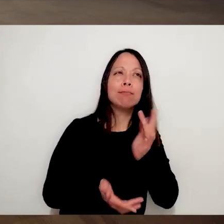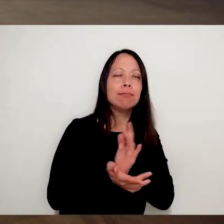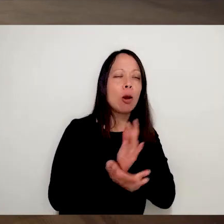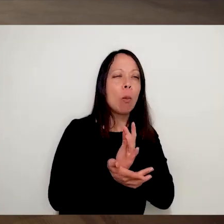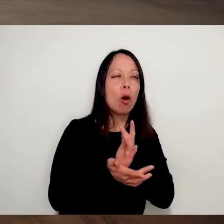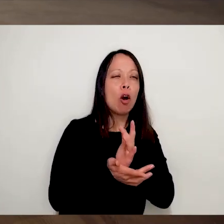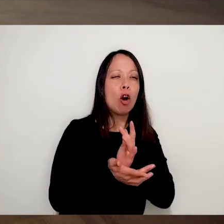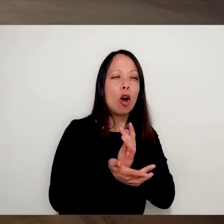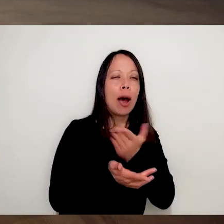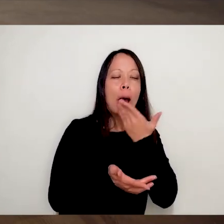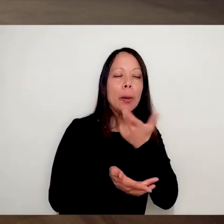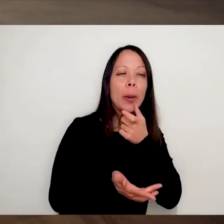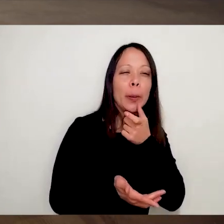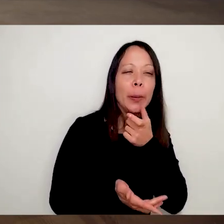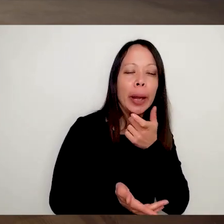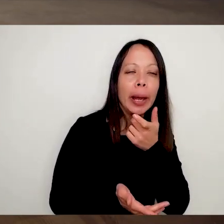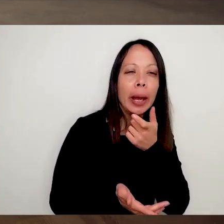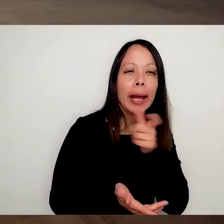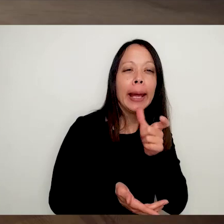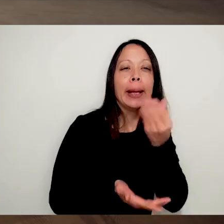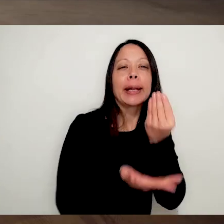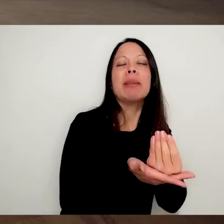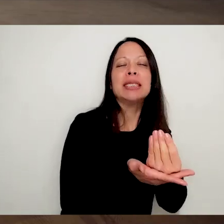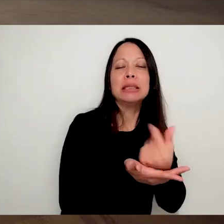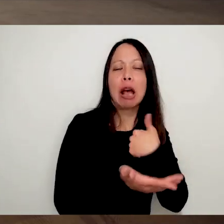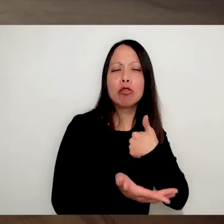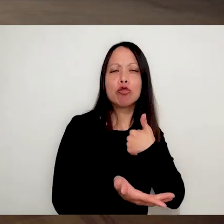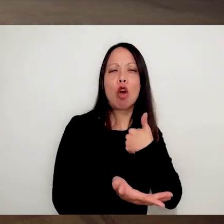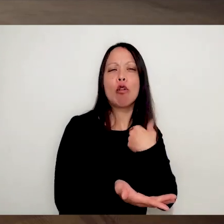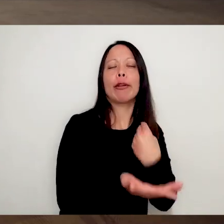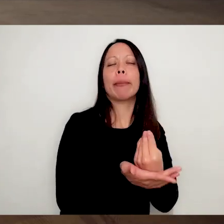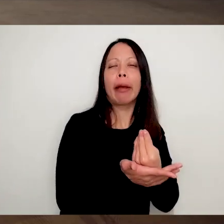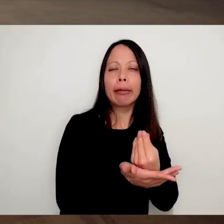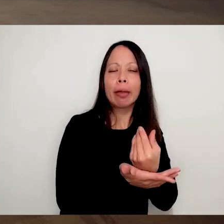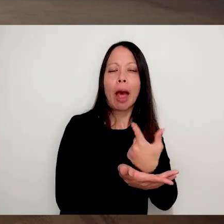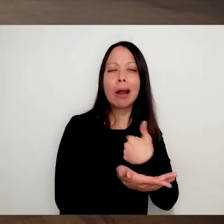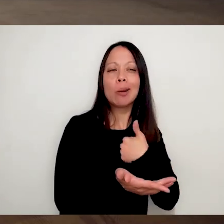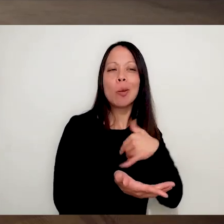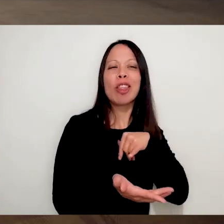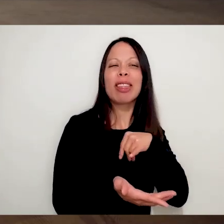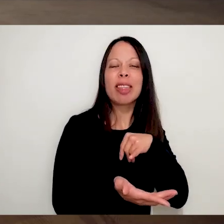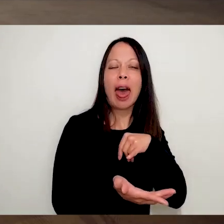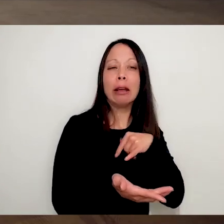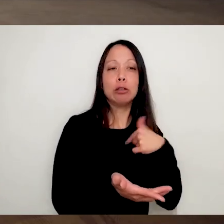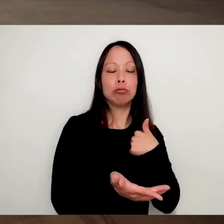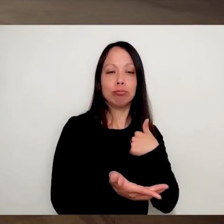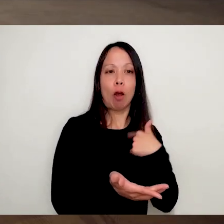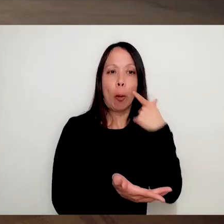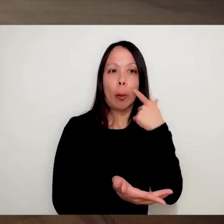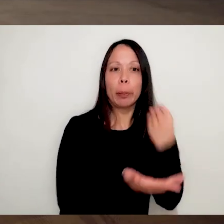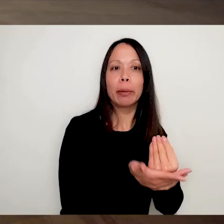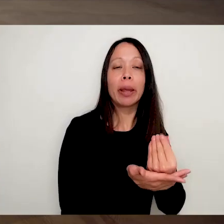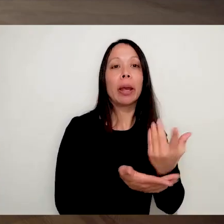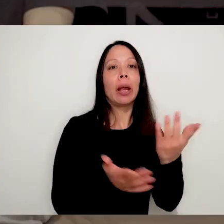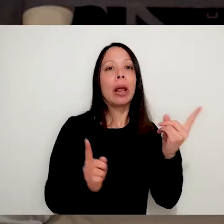decirlo, es esto que hablábamos recién. De representar, de plantarme con lo que soy. De plantarme con mis raíces. De plantarme